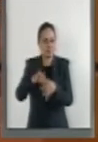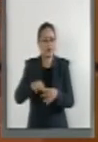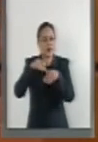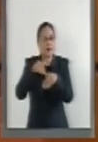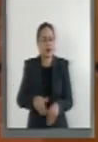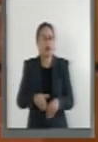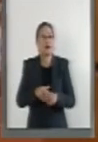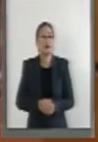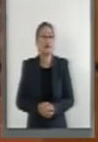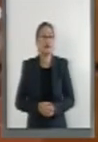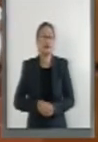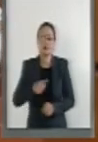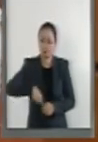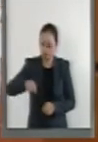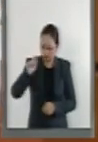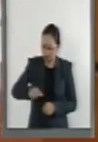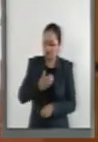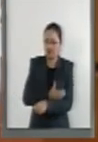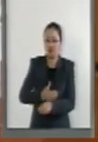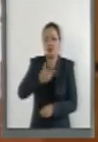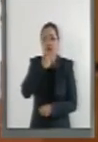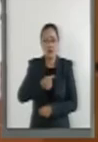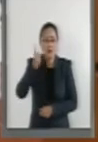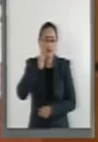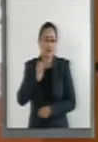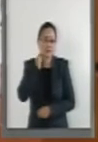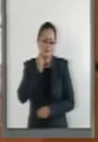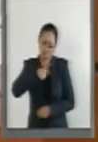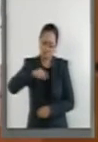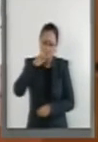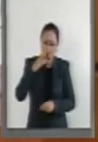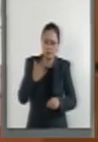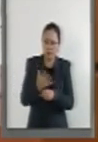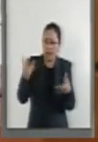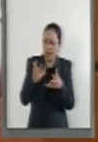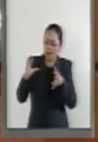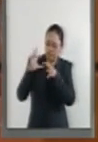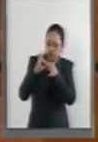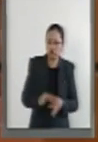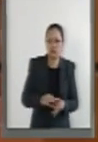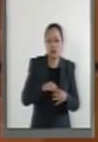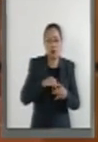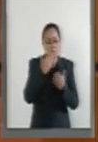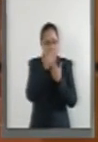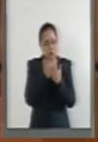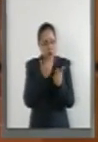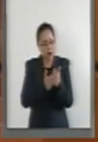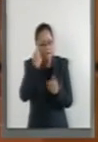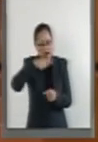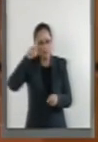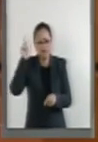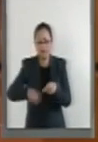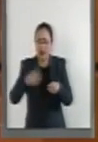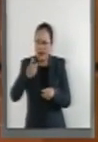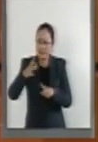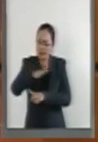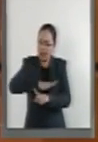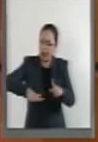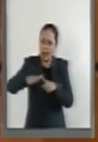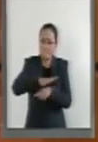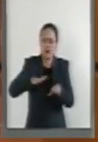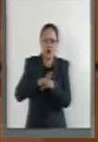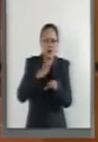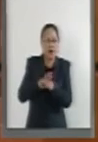tenemos nosotros también la responsabilidad centrada en el diseño de estrategias legislativas para combatir el cambio climático, en